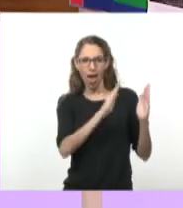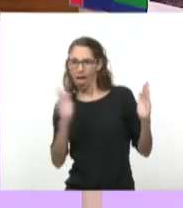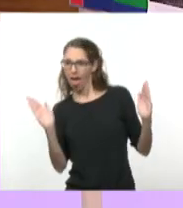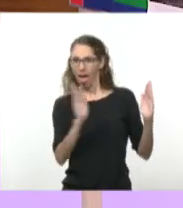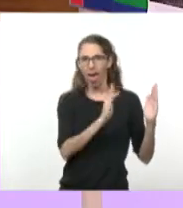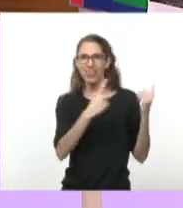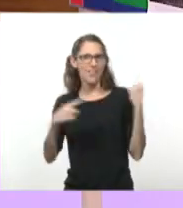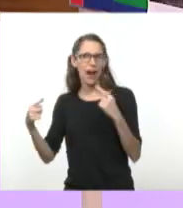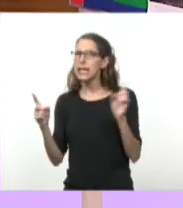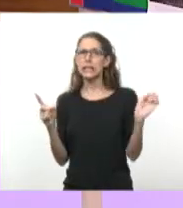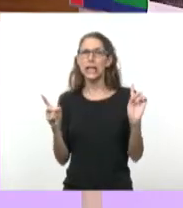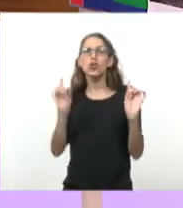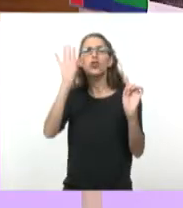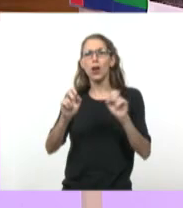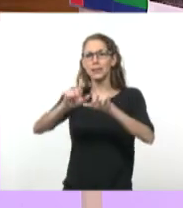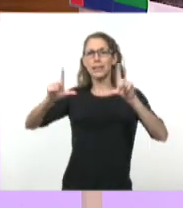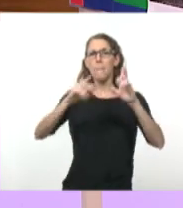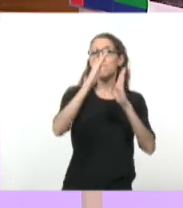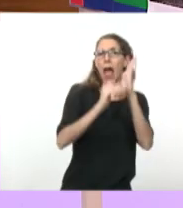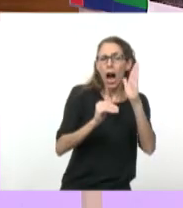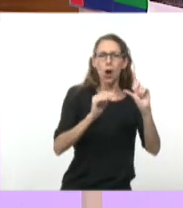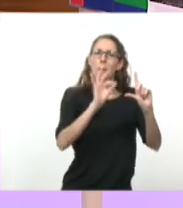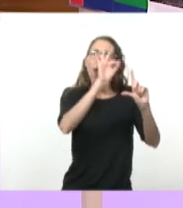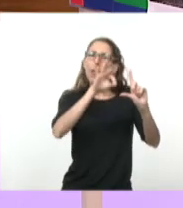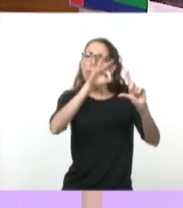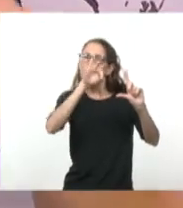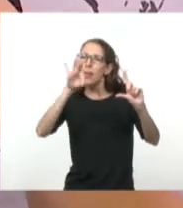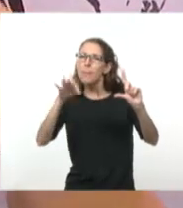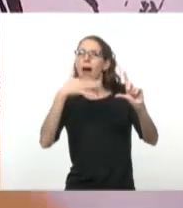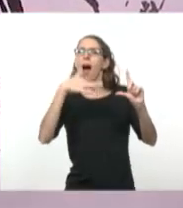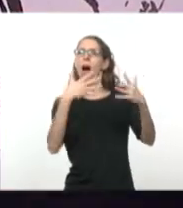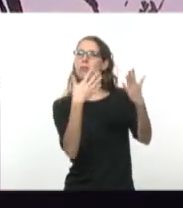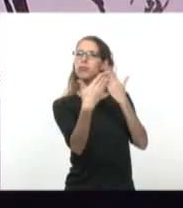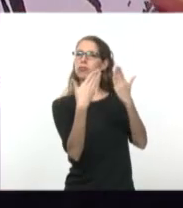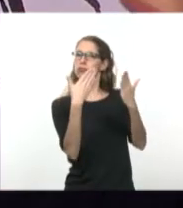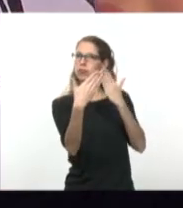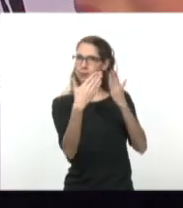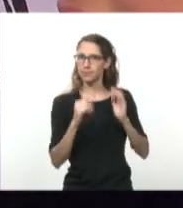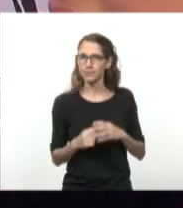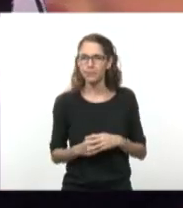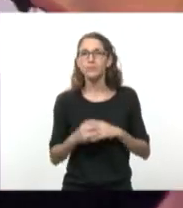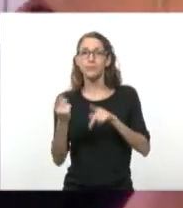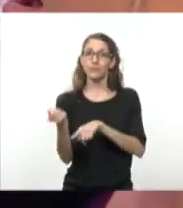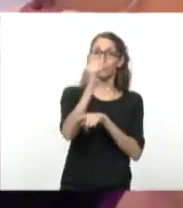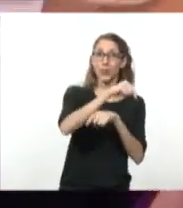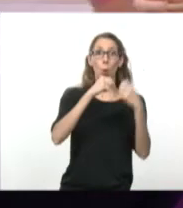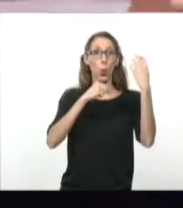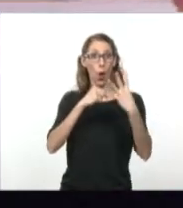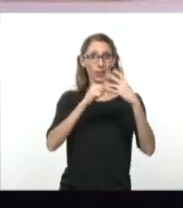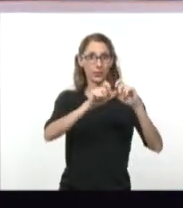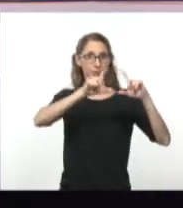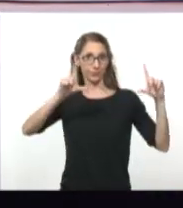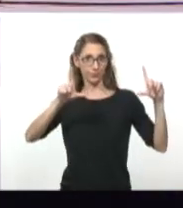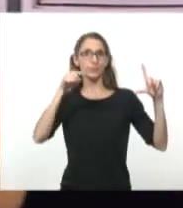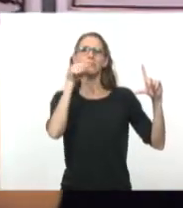de sombreados, sino que sea el mismo plano blanco. Entonces, de vuelta, son como tres elementos. En esta imagen de acá, algo